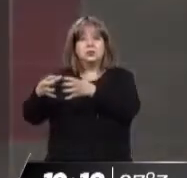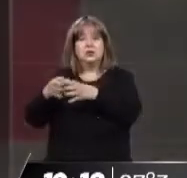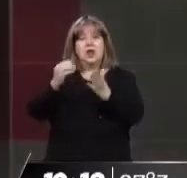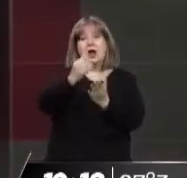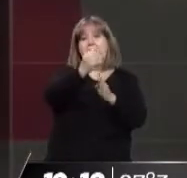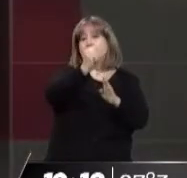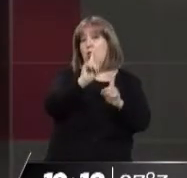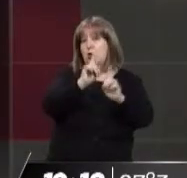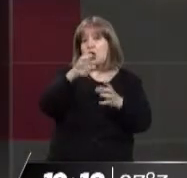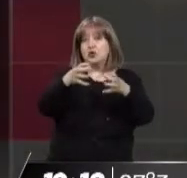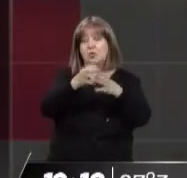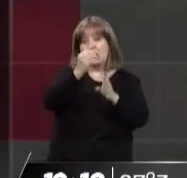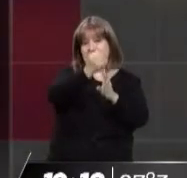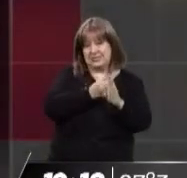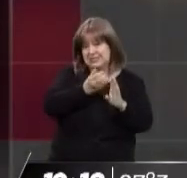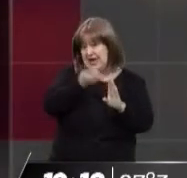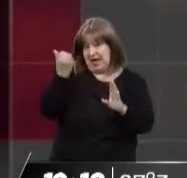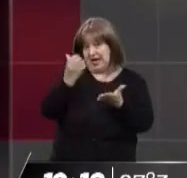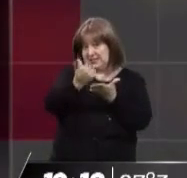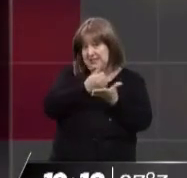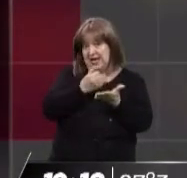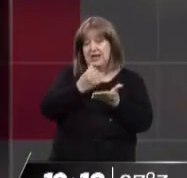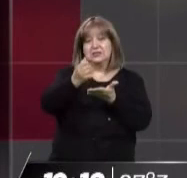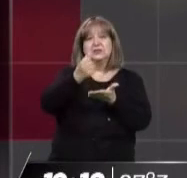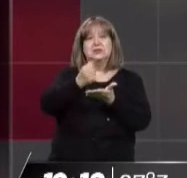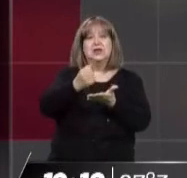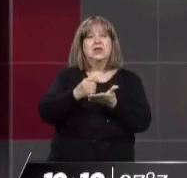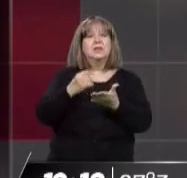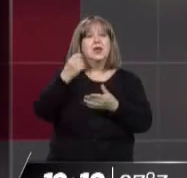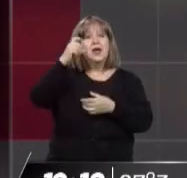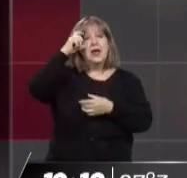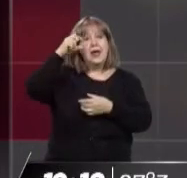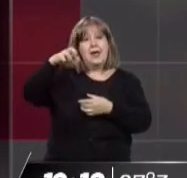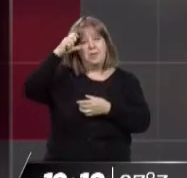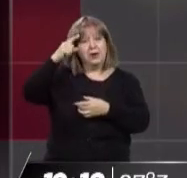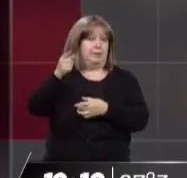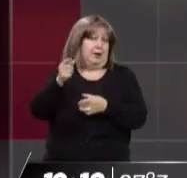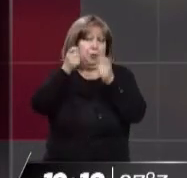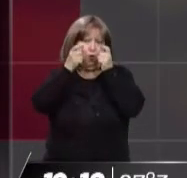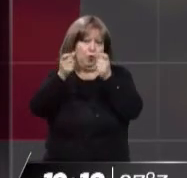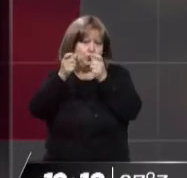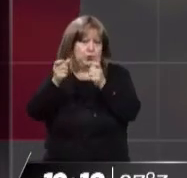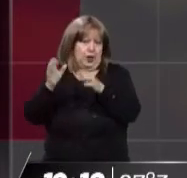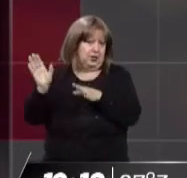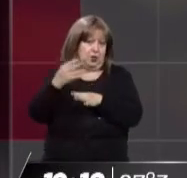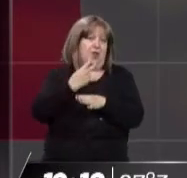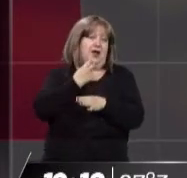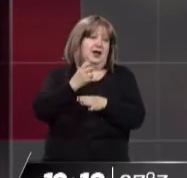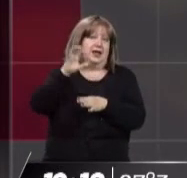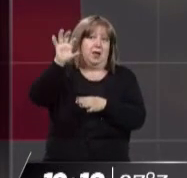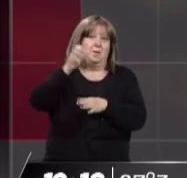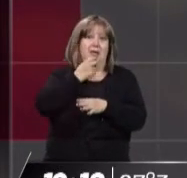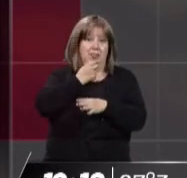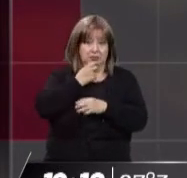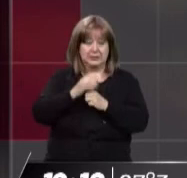subsidios a algunos grupos. Y esta es la novedad. La resolución de Edelepre, que es el ente que controla a las distribuidoras energéticas de la provincia de